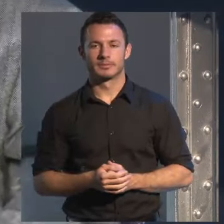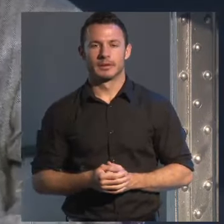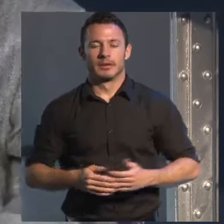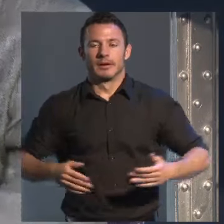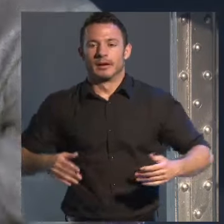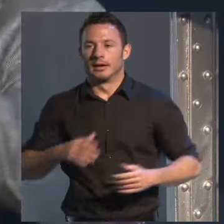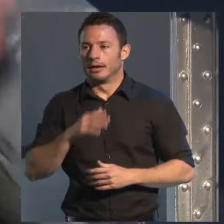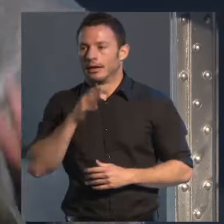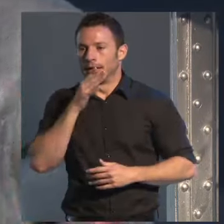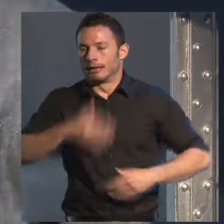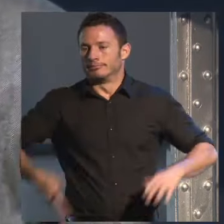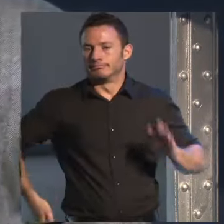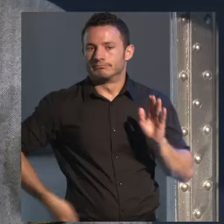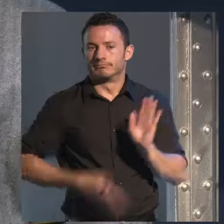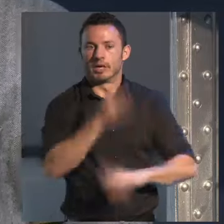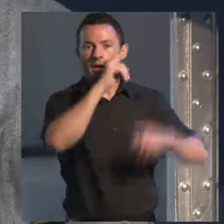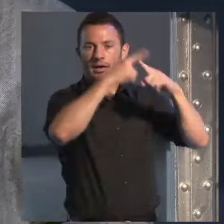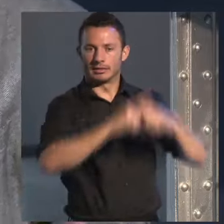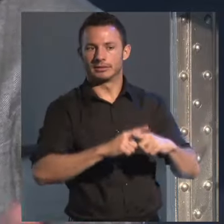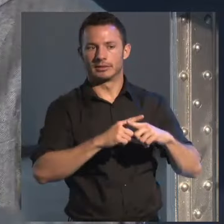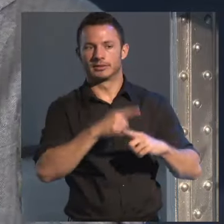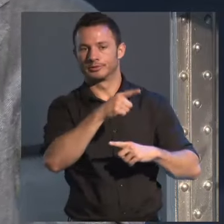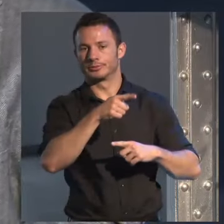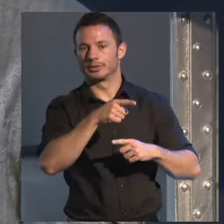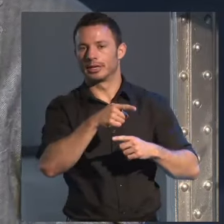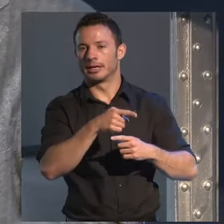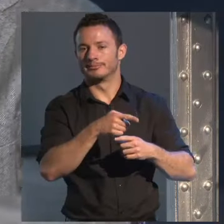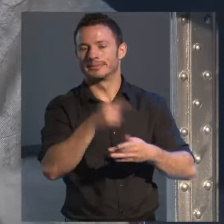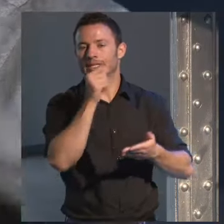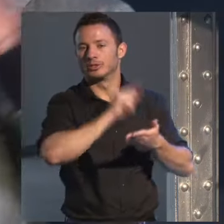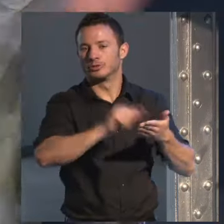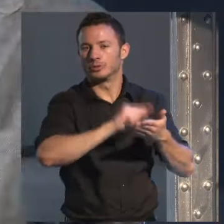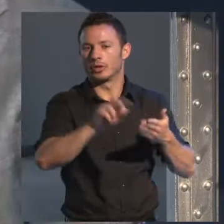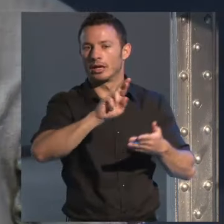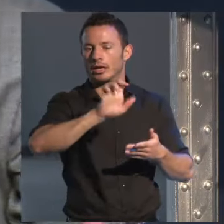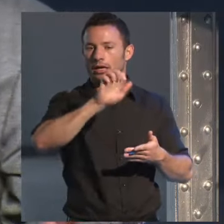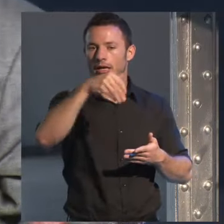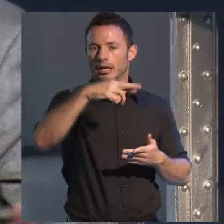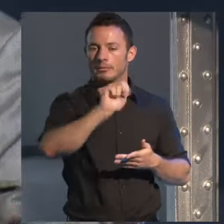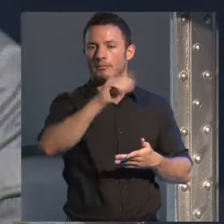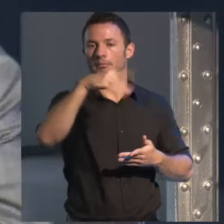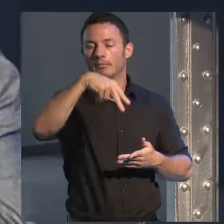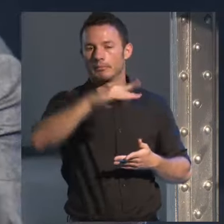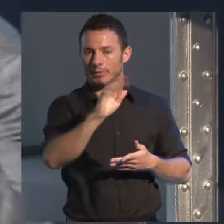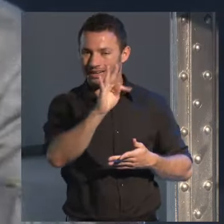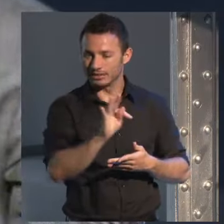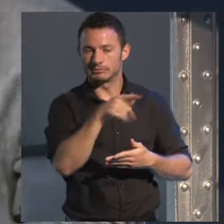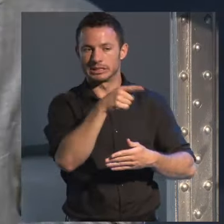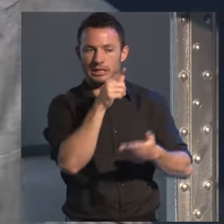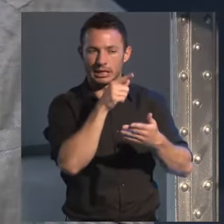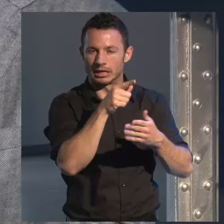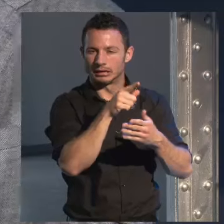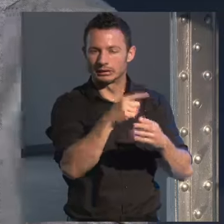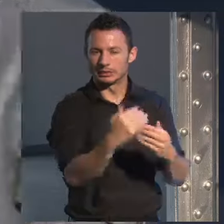me vaya a Amsterdam y me meta en el estudio de Rembrandt para escribir una novela o me vaya con Mercader a la Sierra de